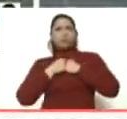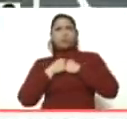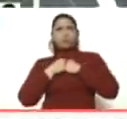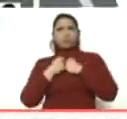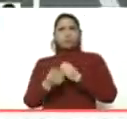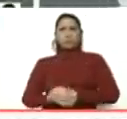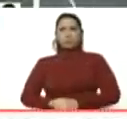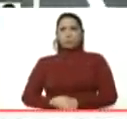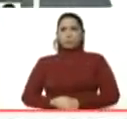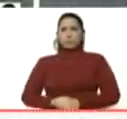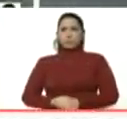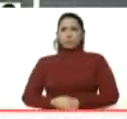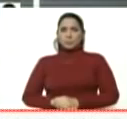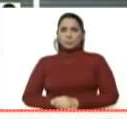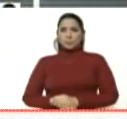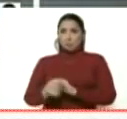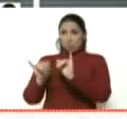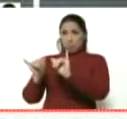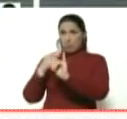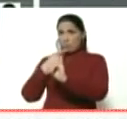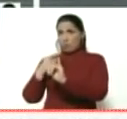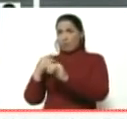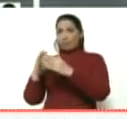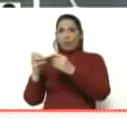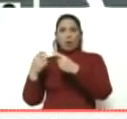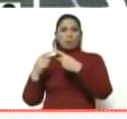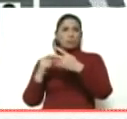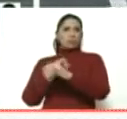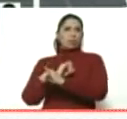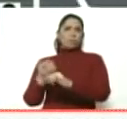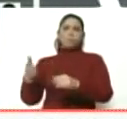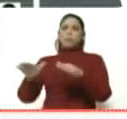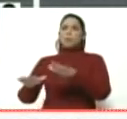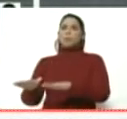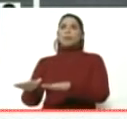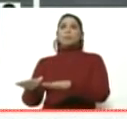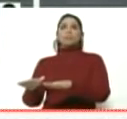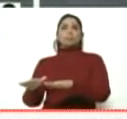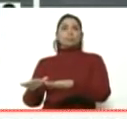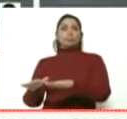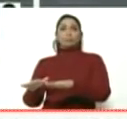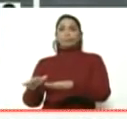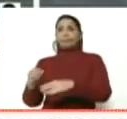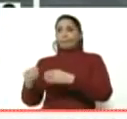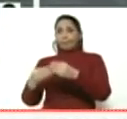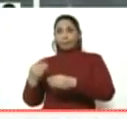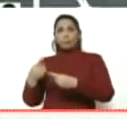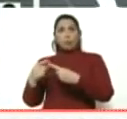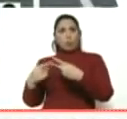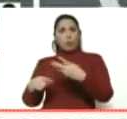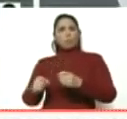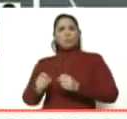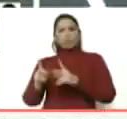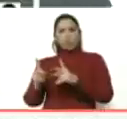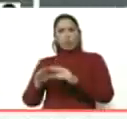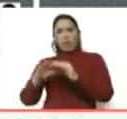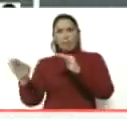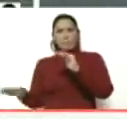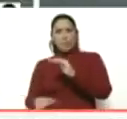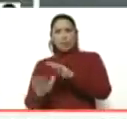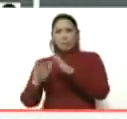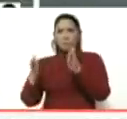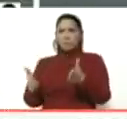el público detrás. Él mismo dijo allí que todas las opciones están sobre la mesa y bajo la mesa. Bueno, esta era una de las opciones debajo de la mesa,